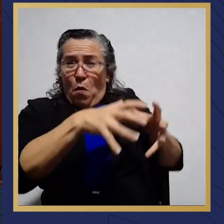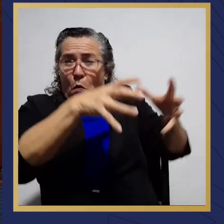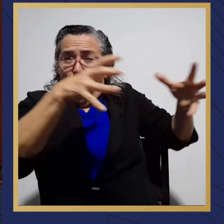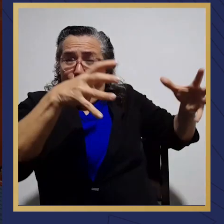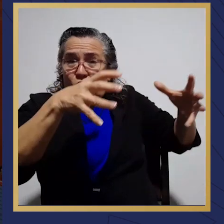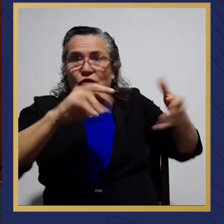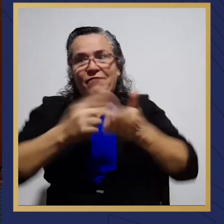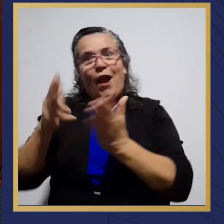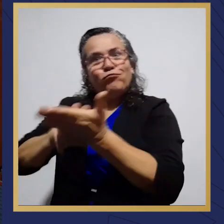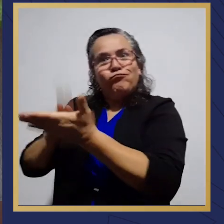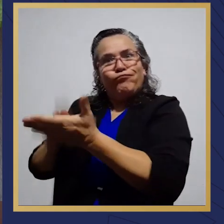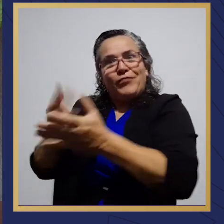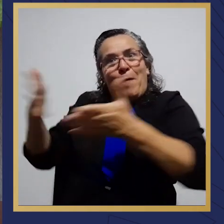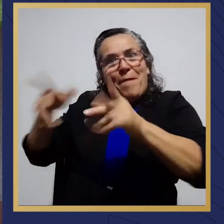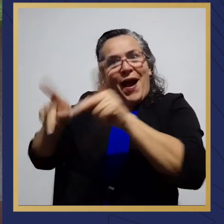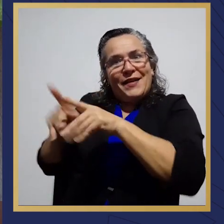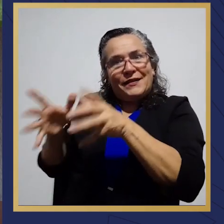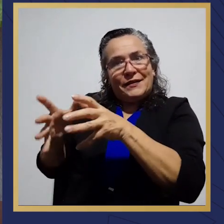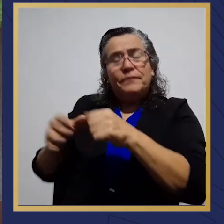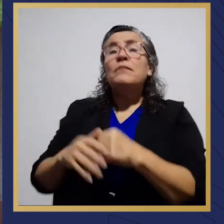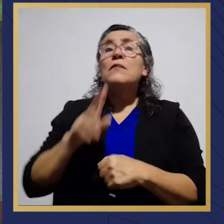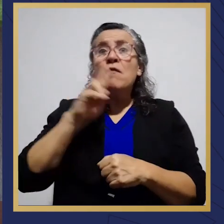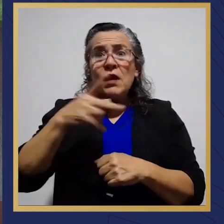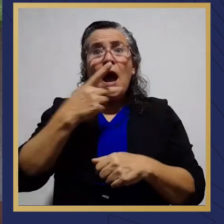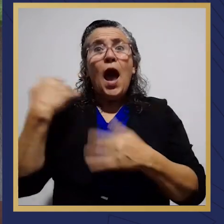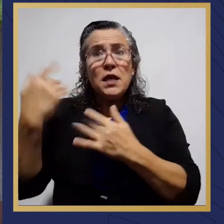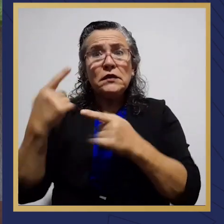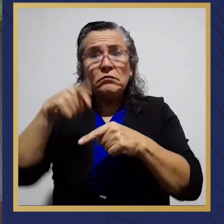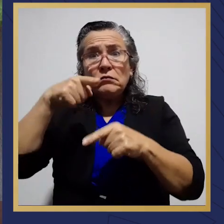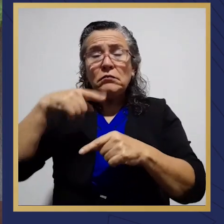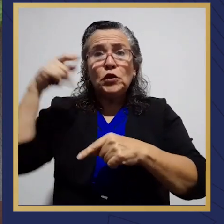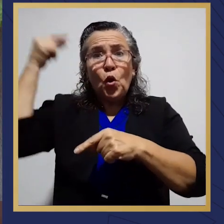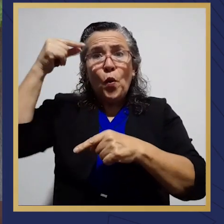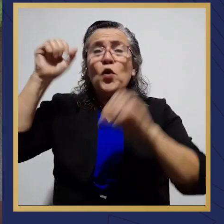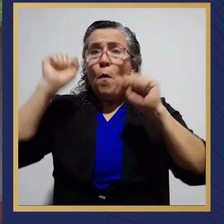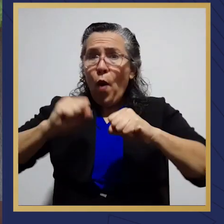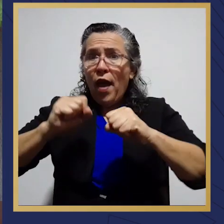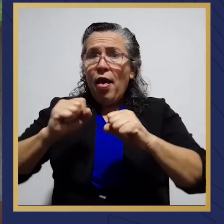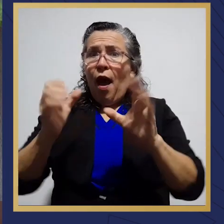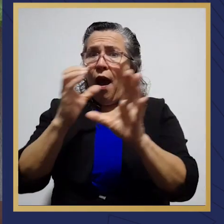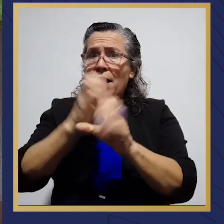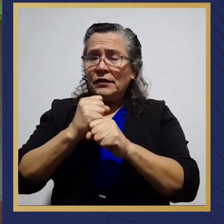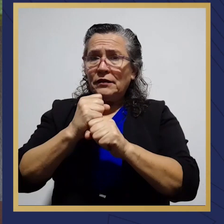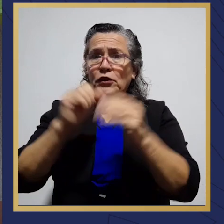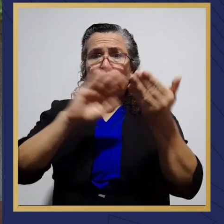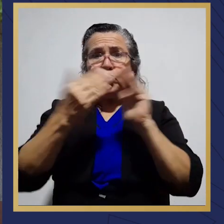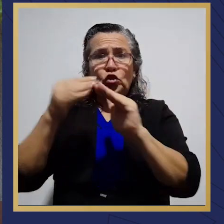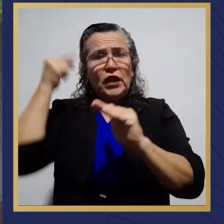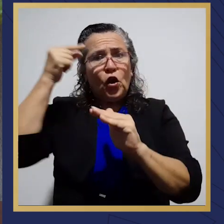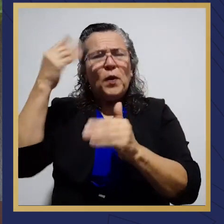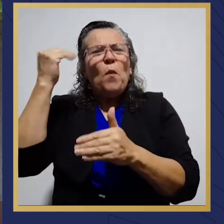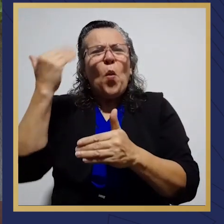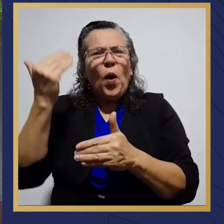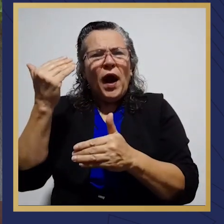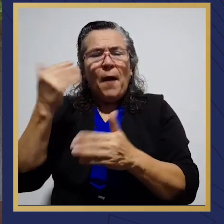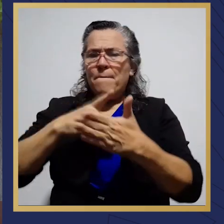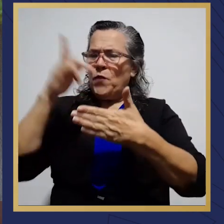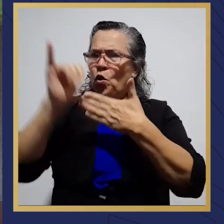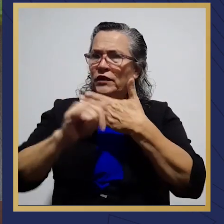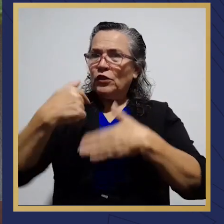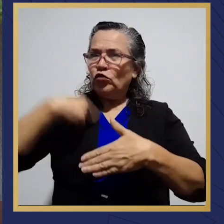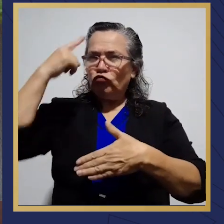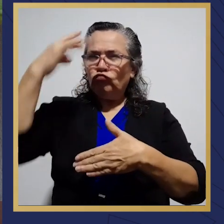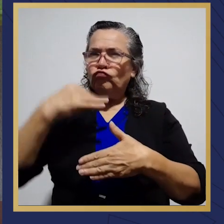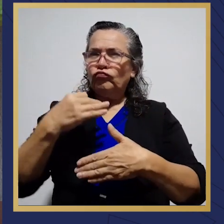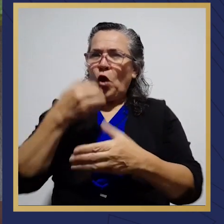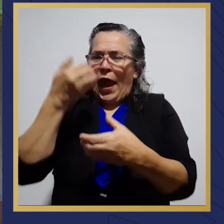por las ventas que altas. De verdad espero que este gobierno pueda hacer Ciudad Gobierno, valga la redundancia, porque es uno de los